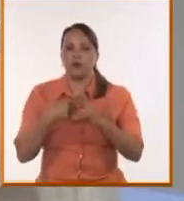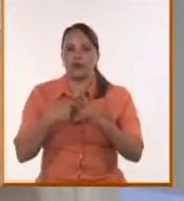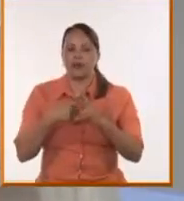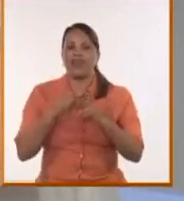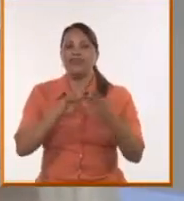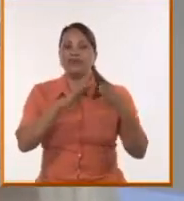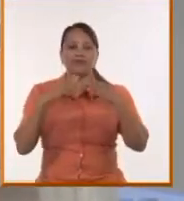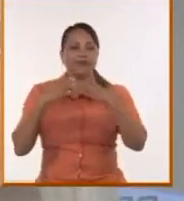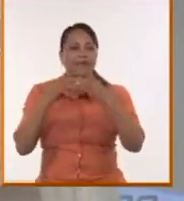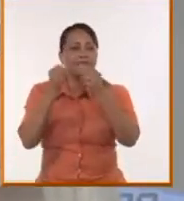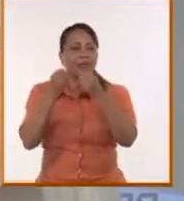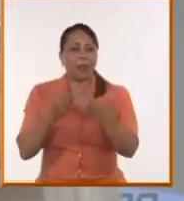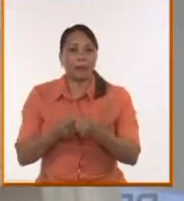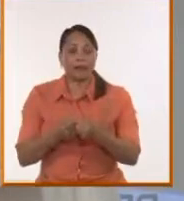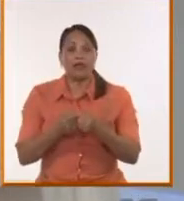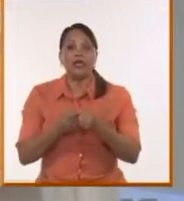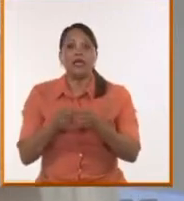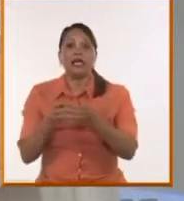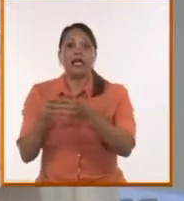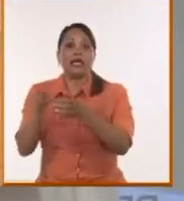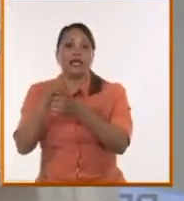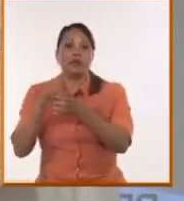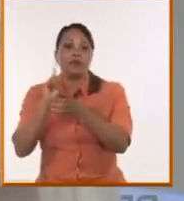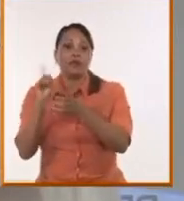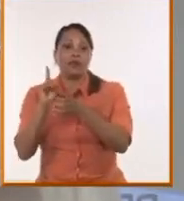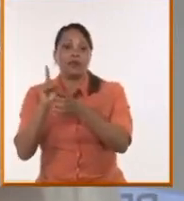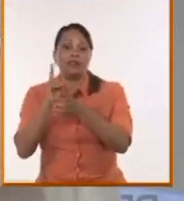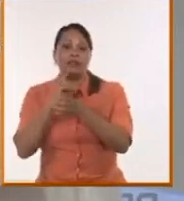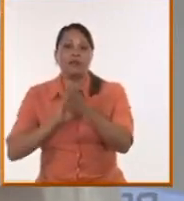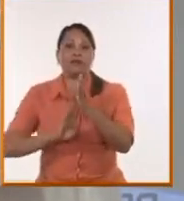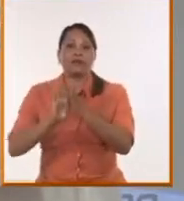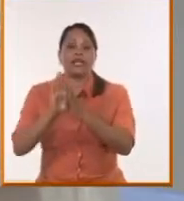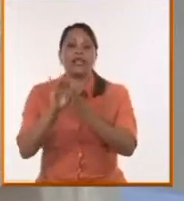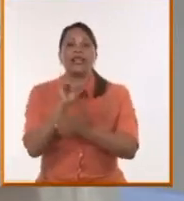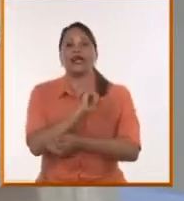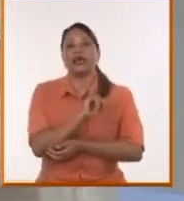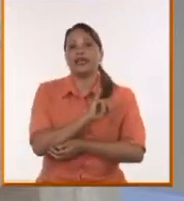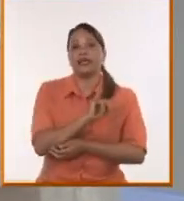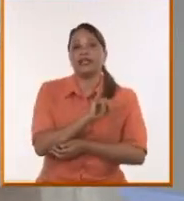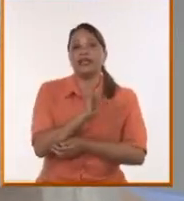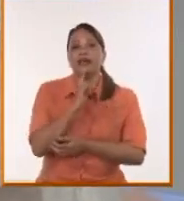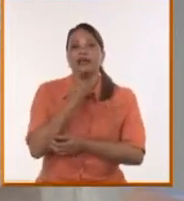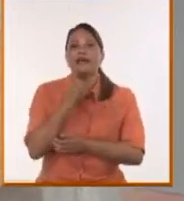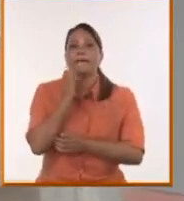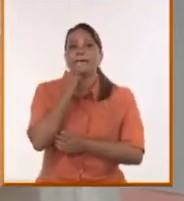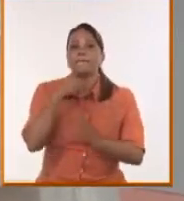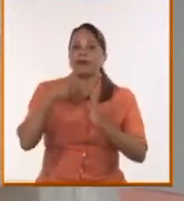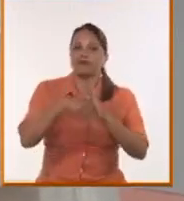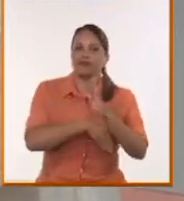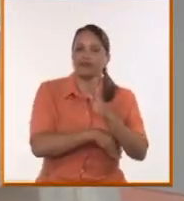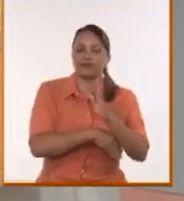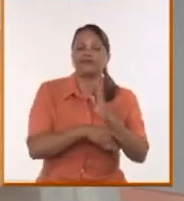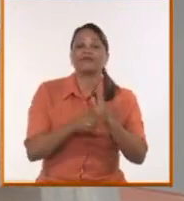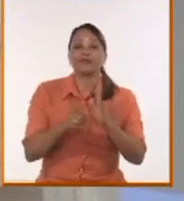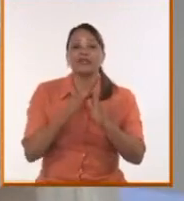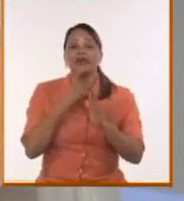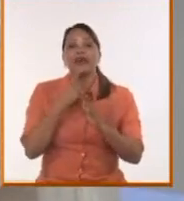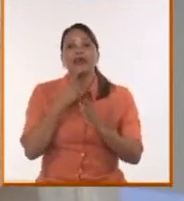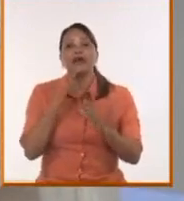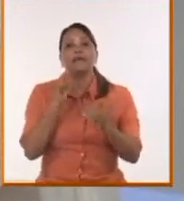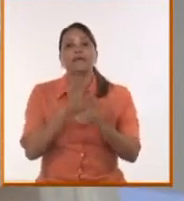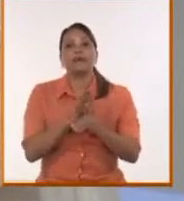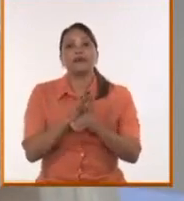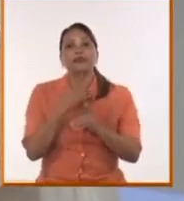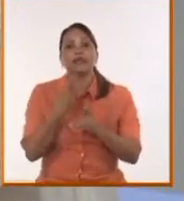además, mientras la derecha se radicaliza más, la izquierda tiende a centralizarse más. Y en eso el juego del